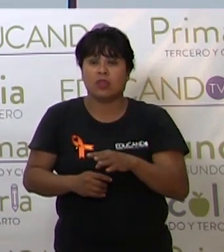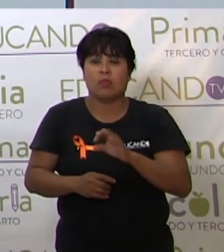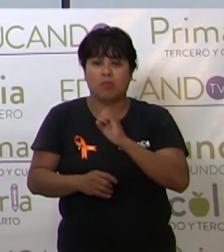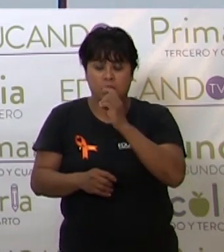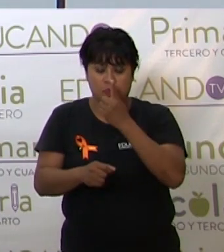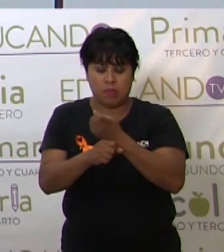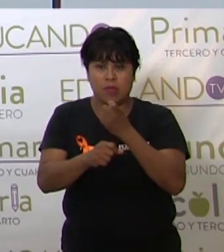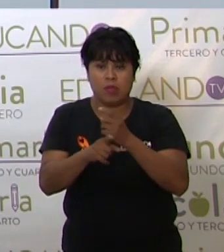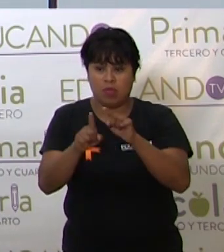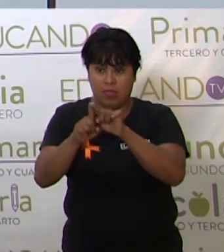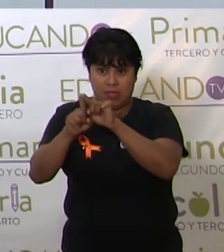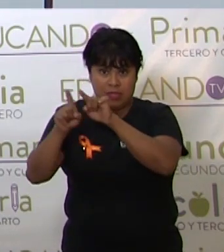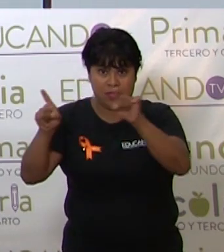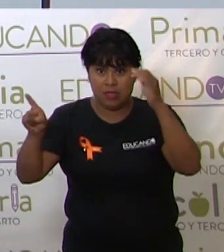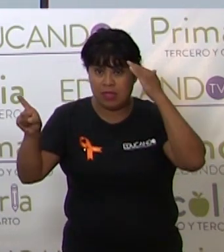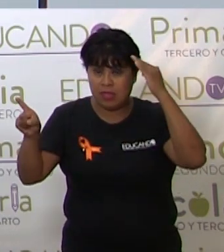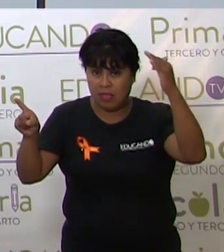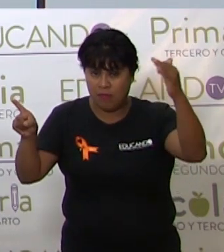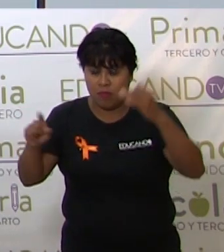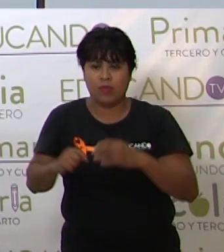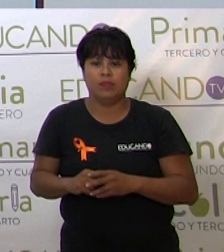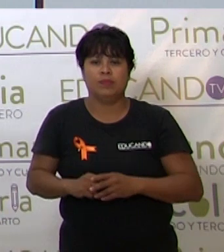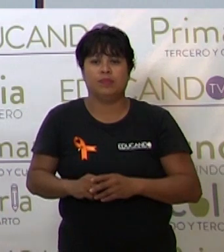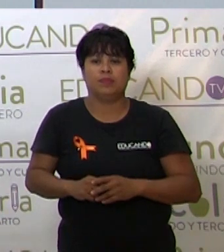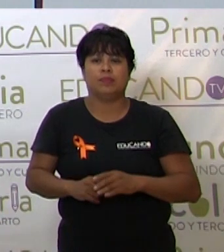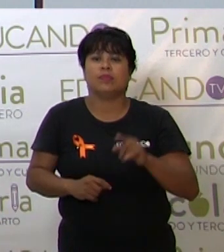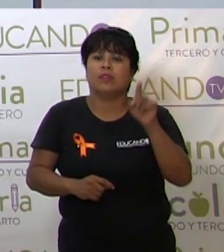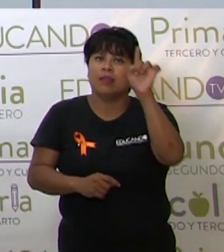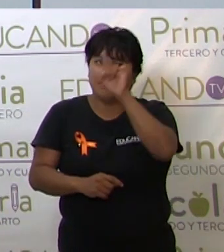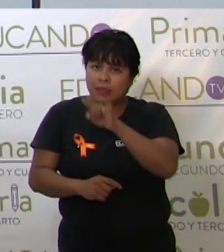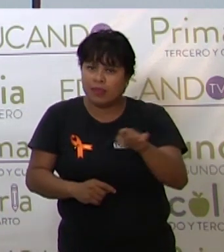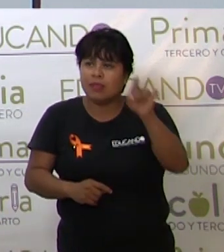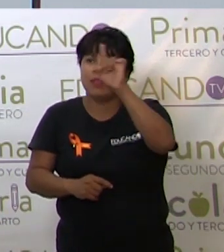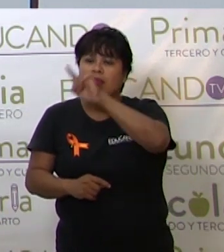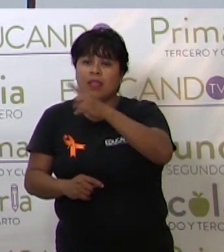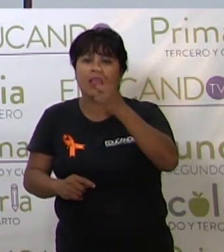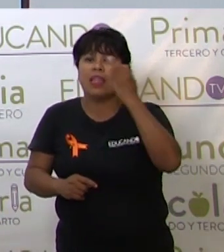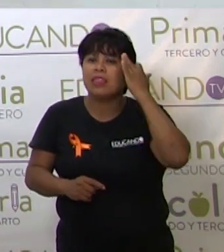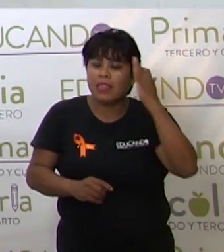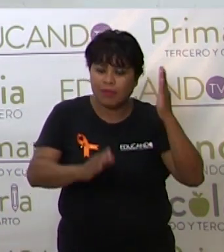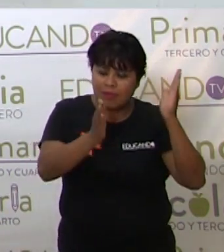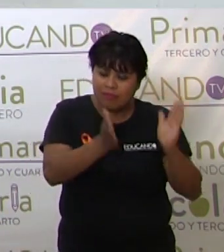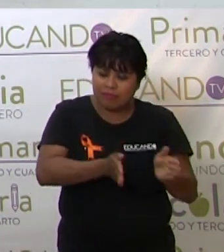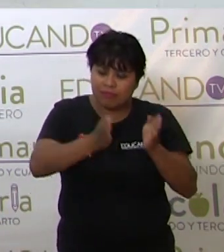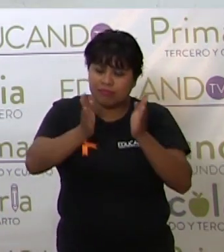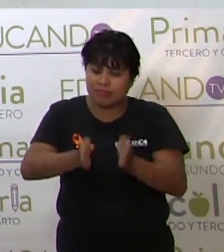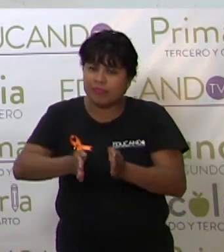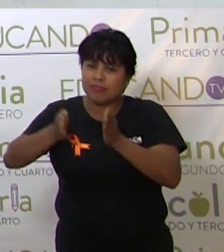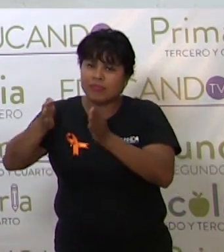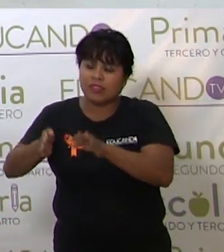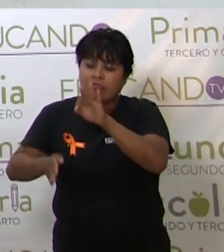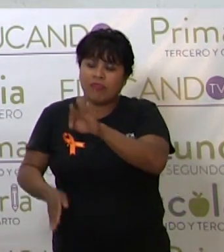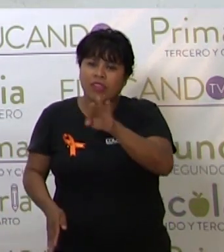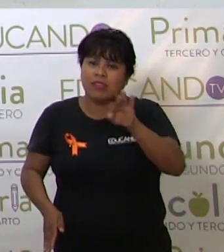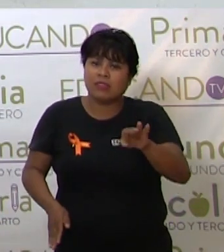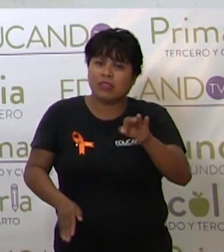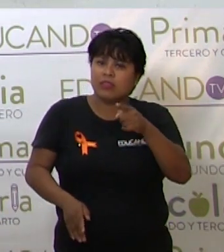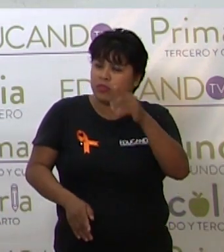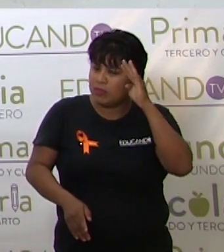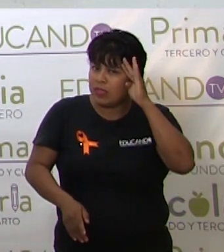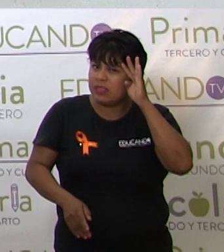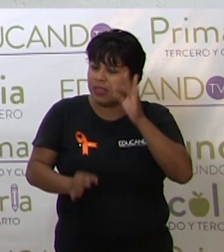la línea del tiempo, ¿verdad? Van señalando las épocas o las fechas que ustedes consideren